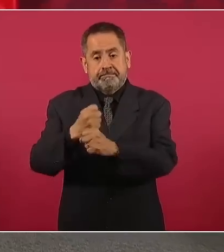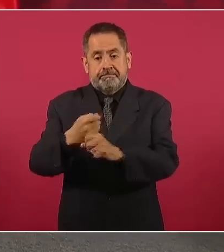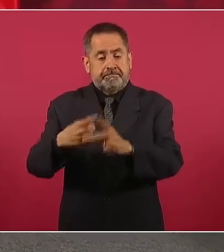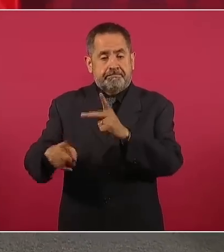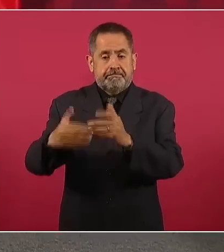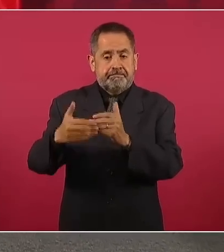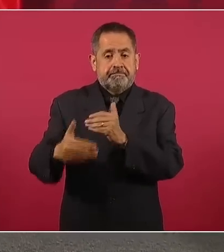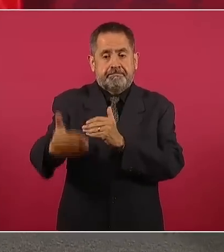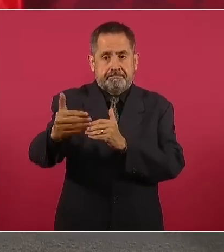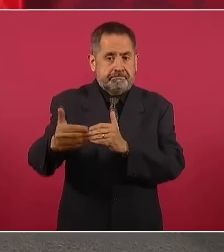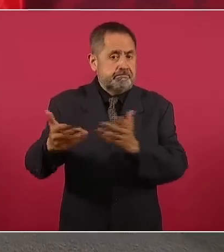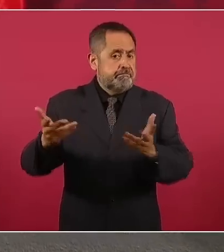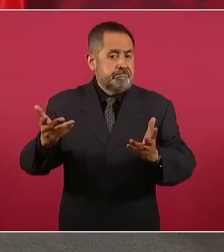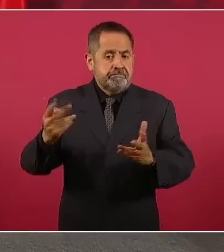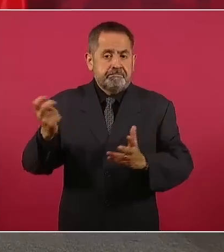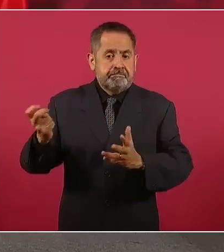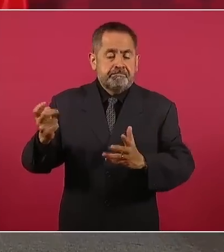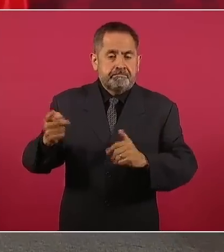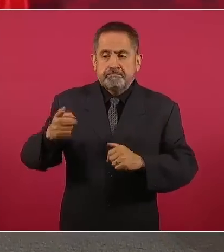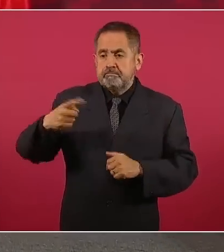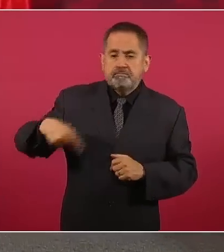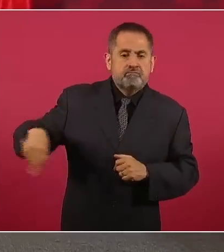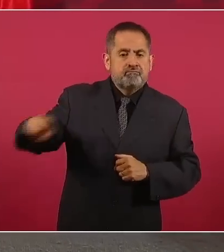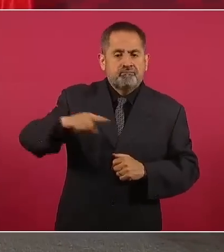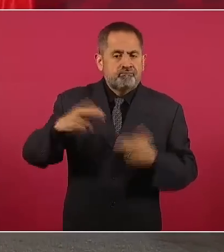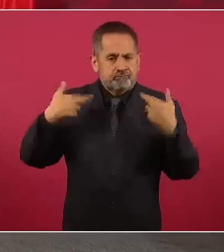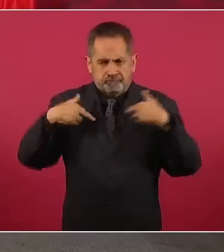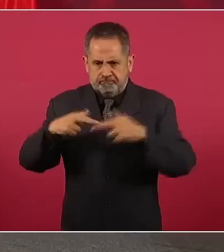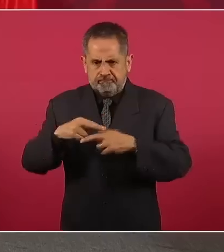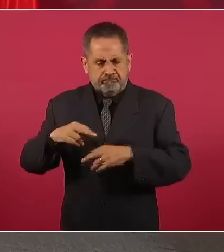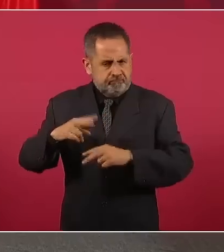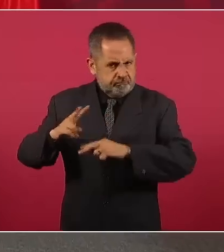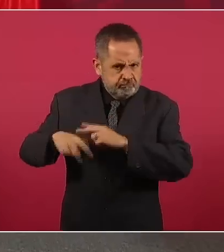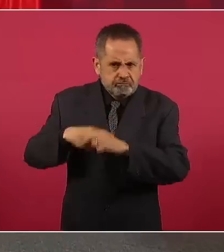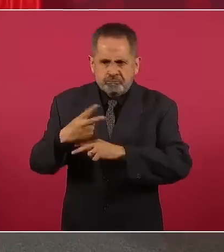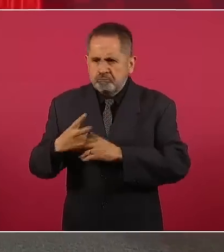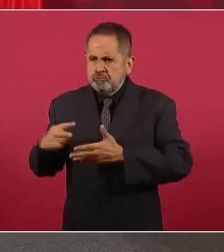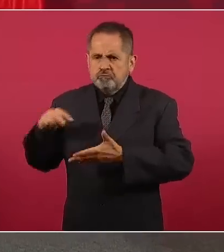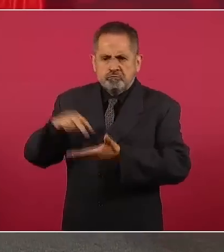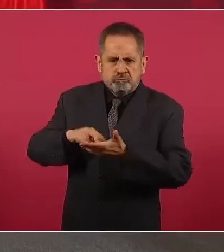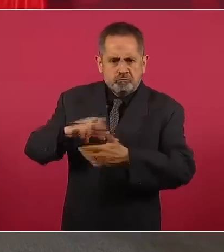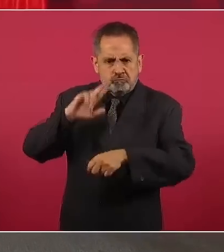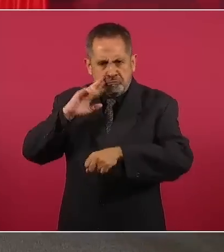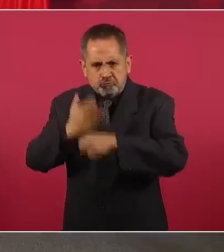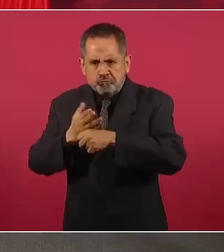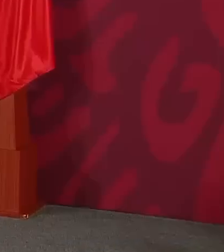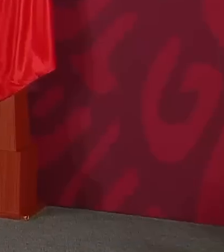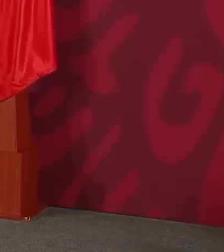los maestros ahí están, en sus aulas. Además,